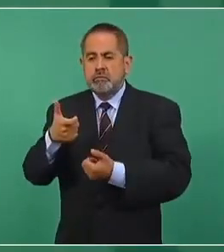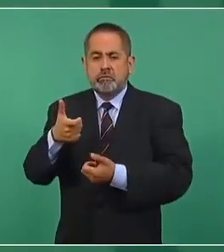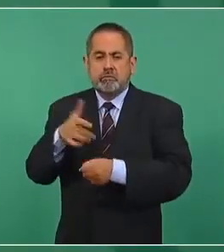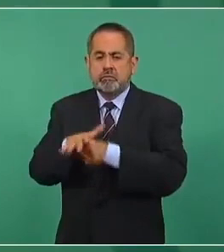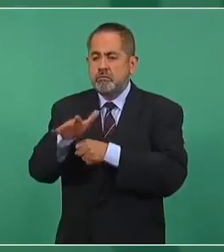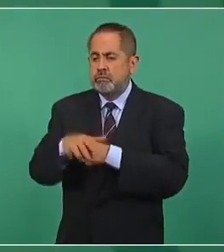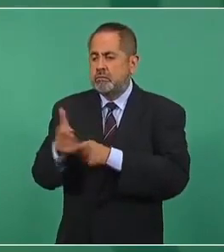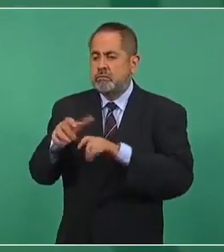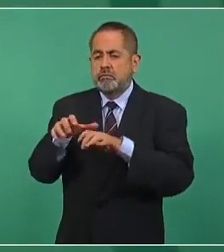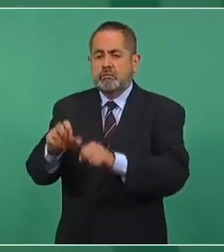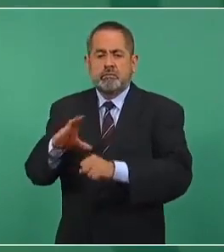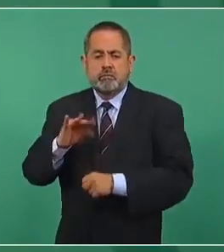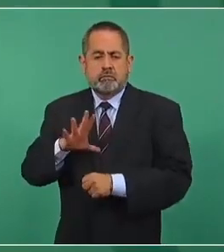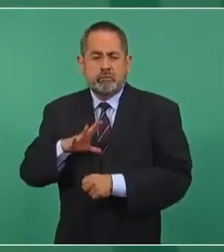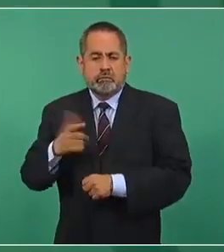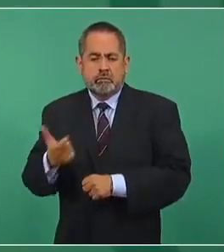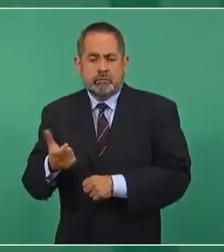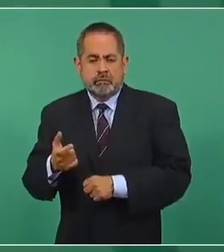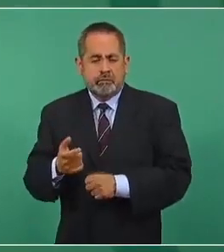financiera